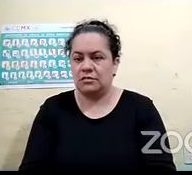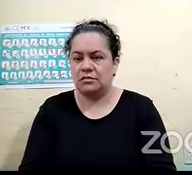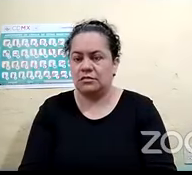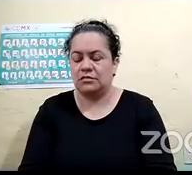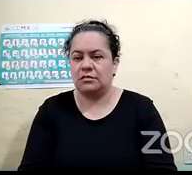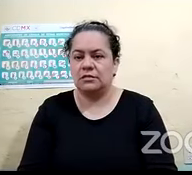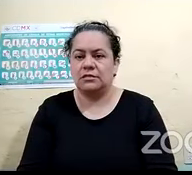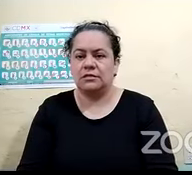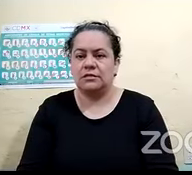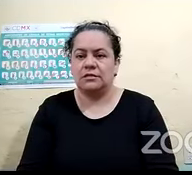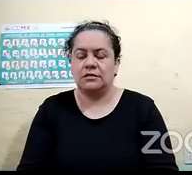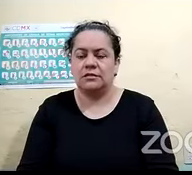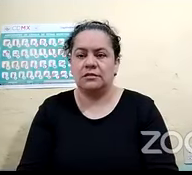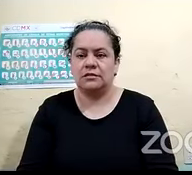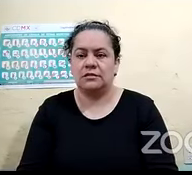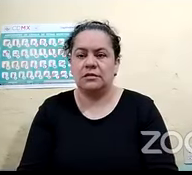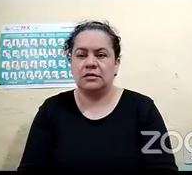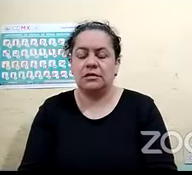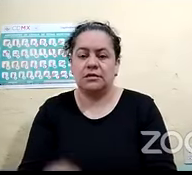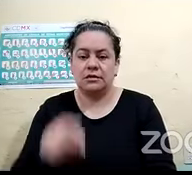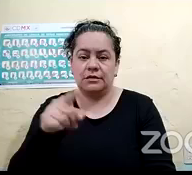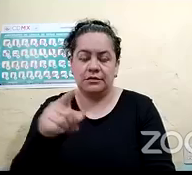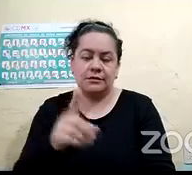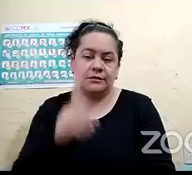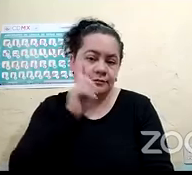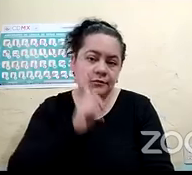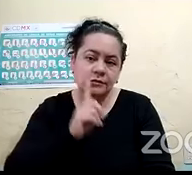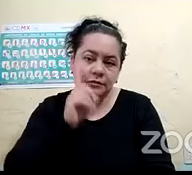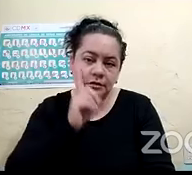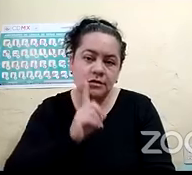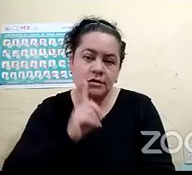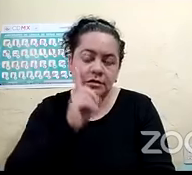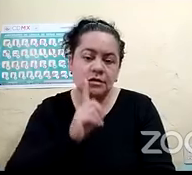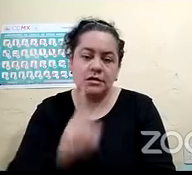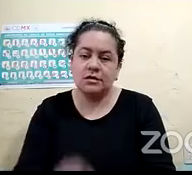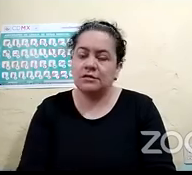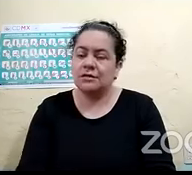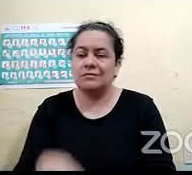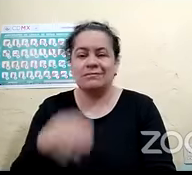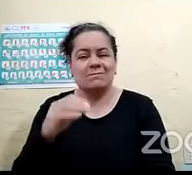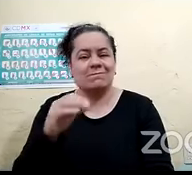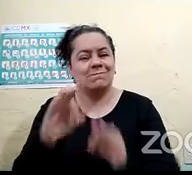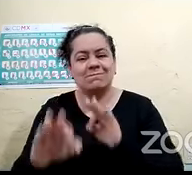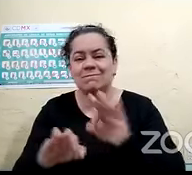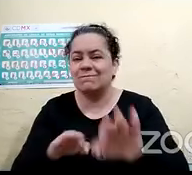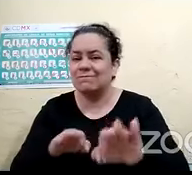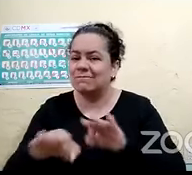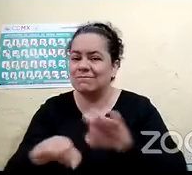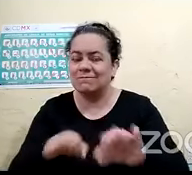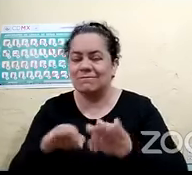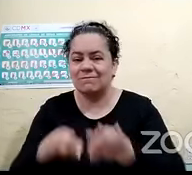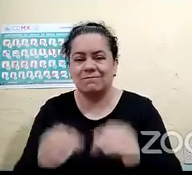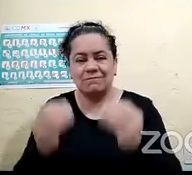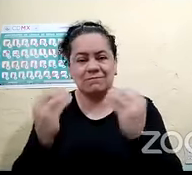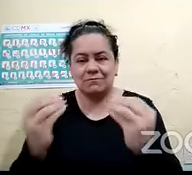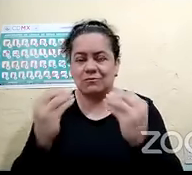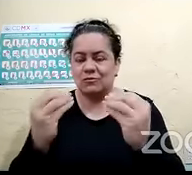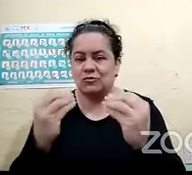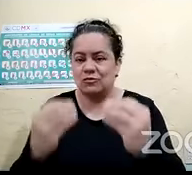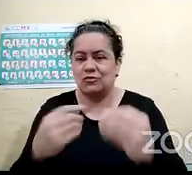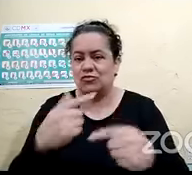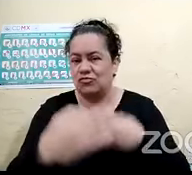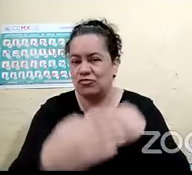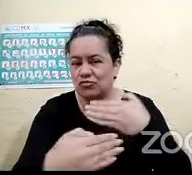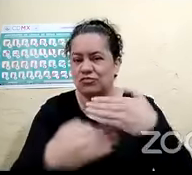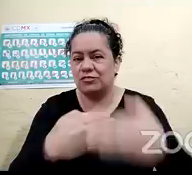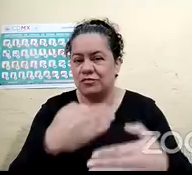para llegar a este punto han pasado muchísimas cosas y por eso me gustaría iniciar con Iris, que nos